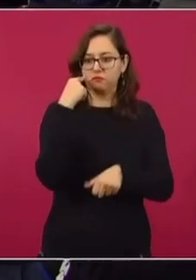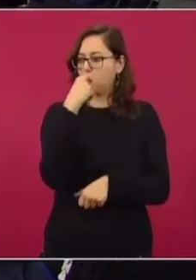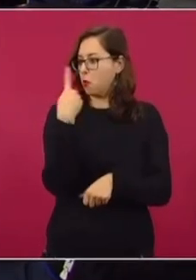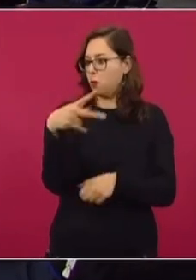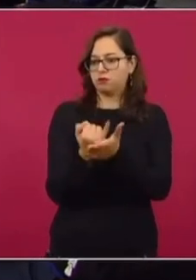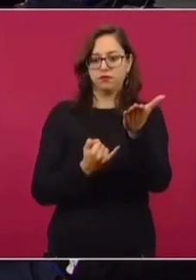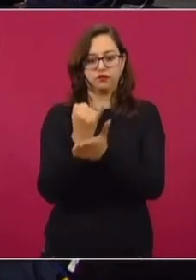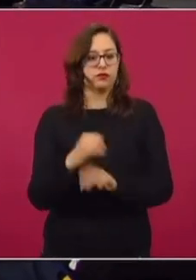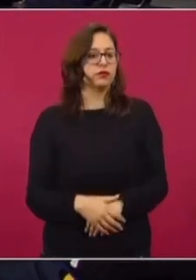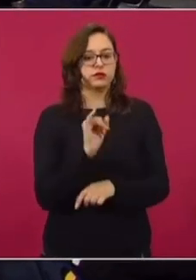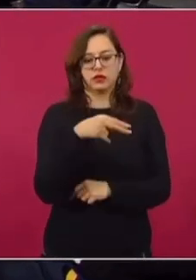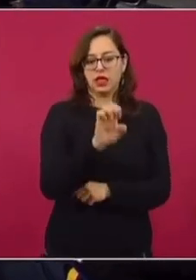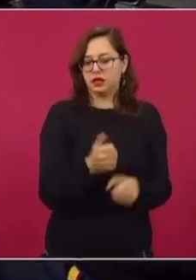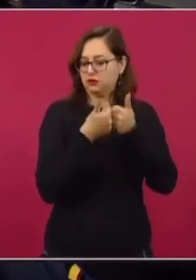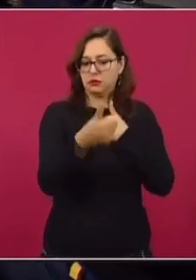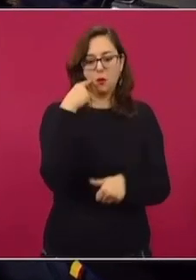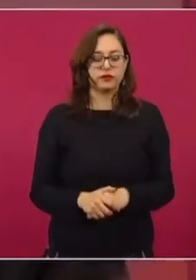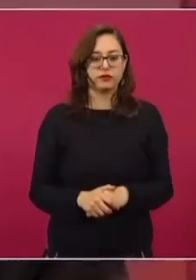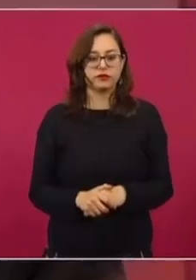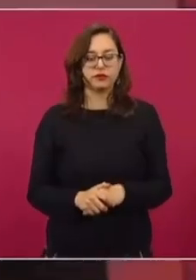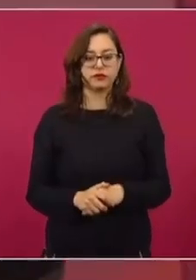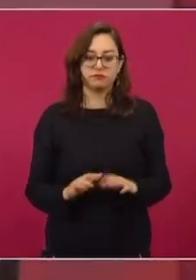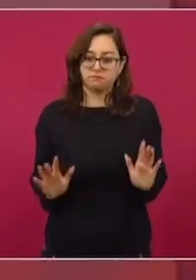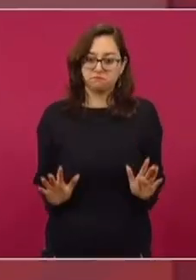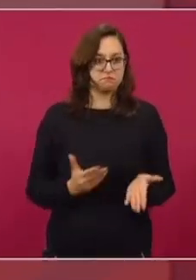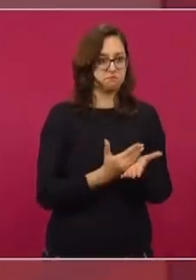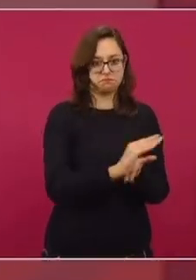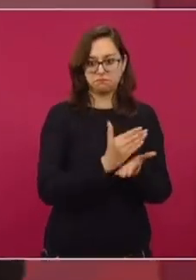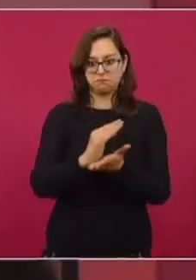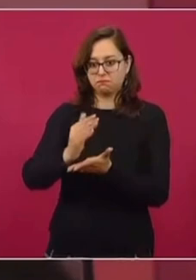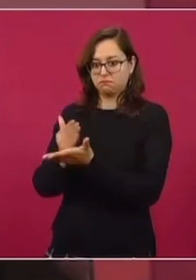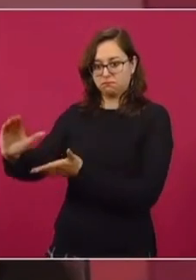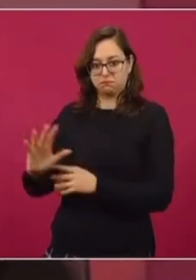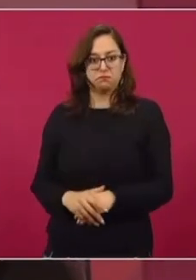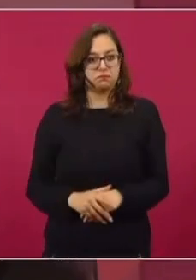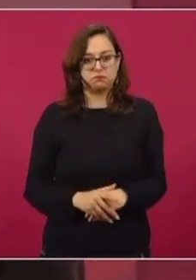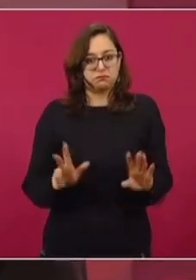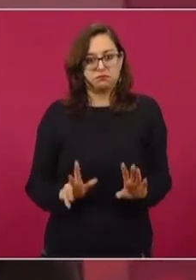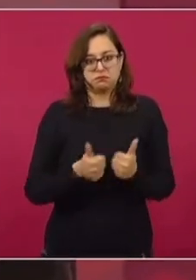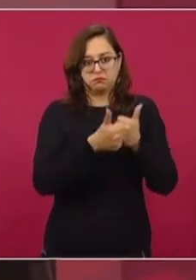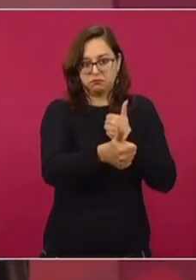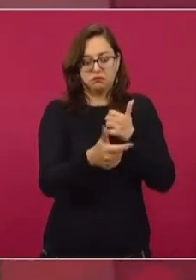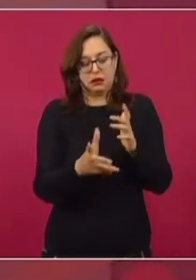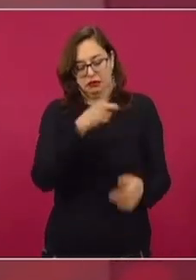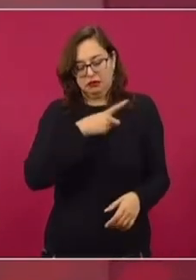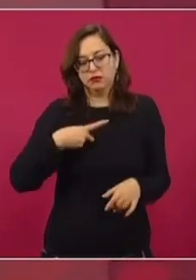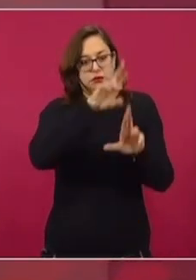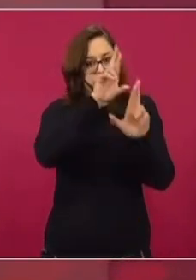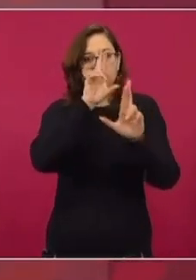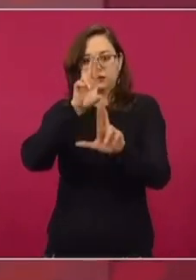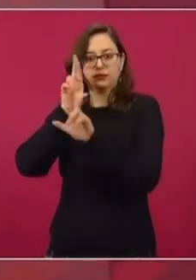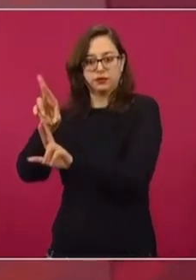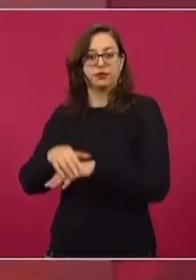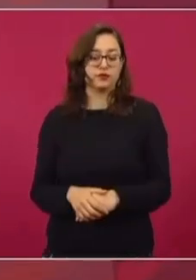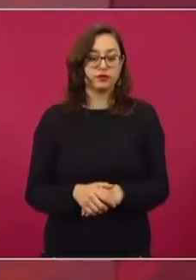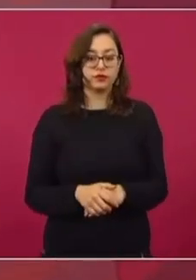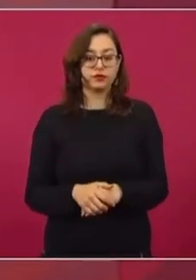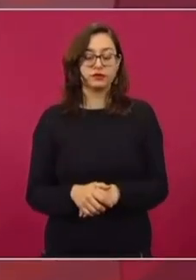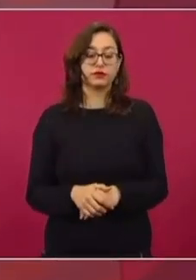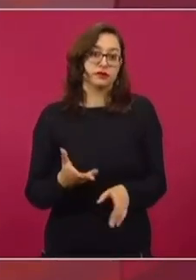el INE. Apúntele bien. Entonces, hay que respetar la autonomía. Antes, durante